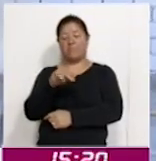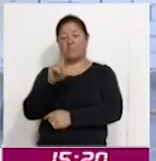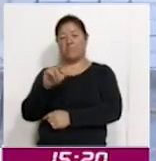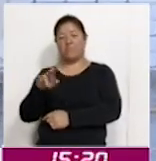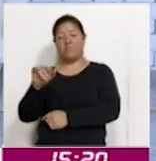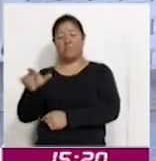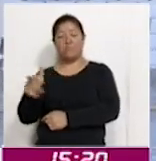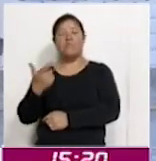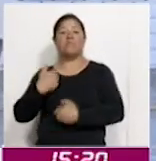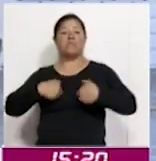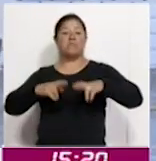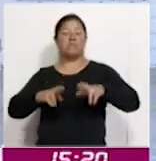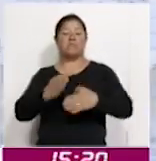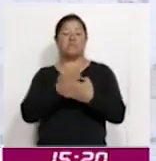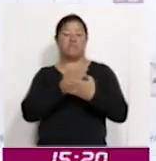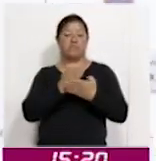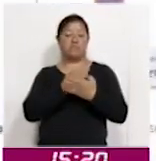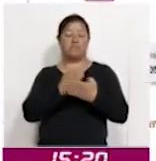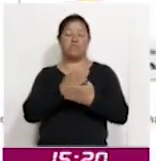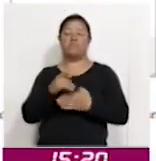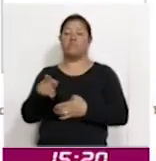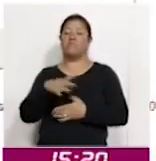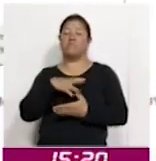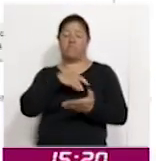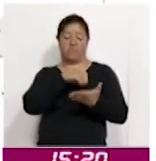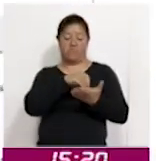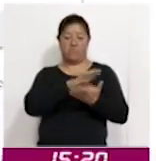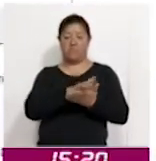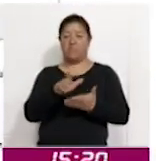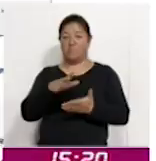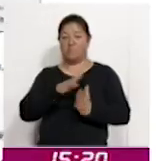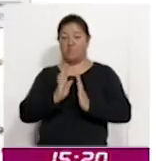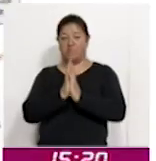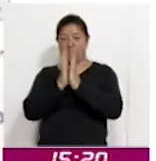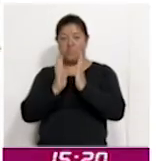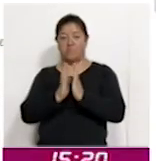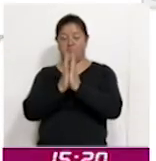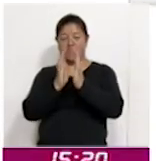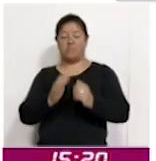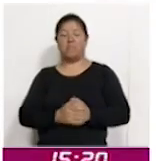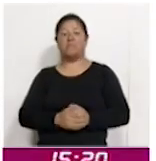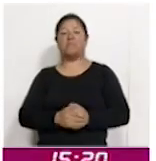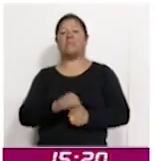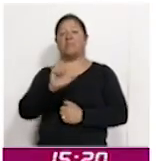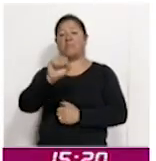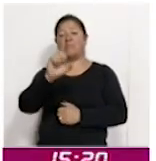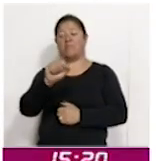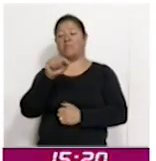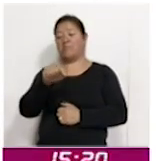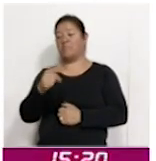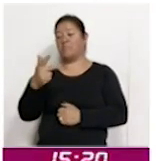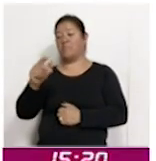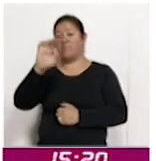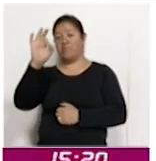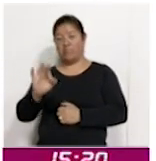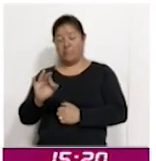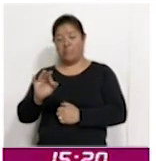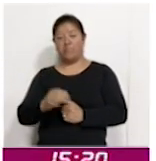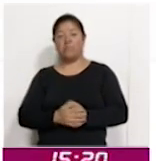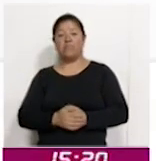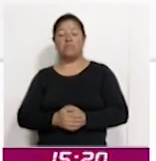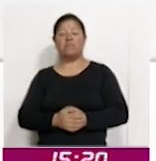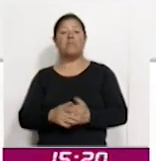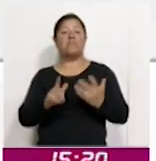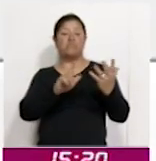representante de Morena. De acuerdo al registro, se tuvo una participación de 60.8%, con